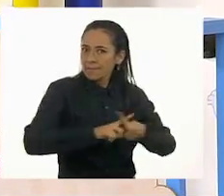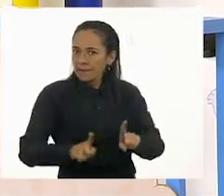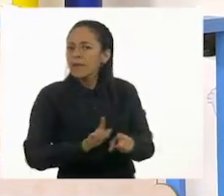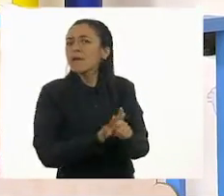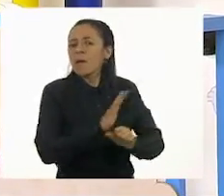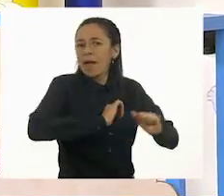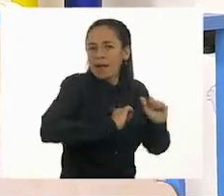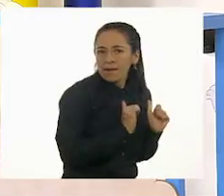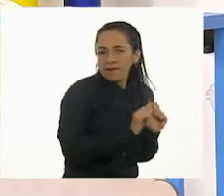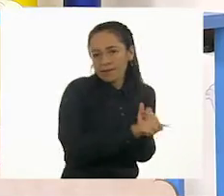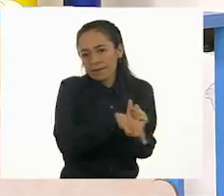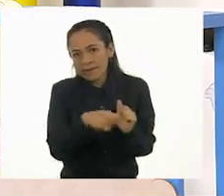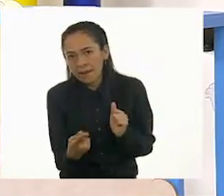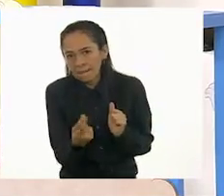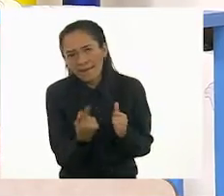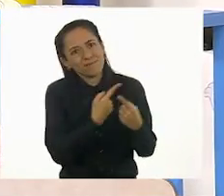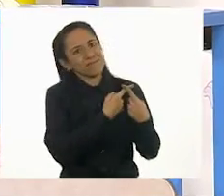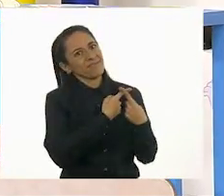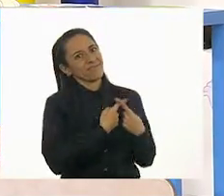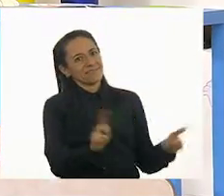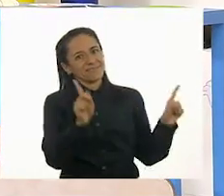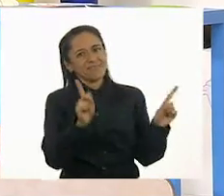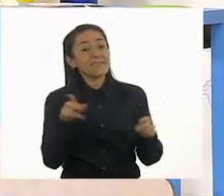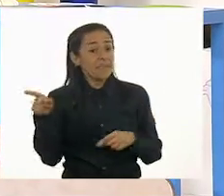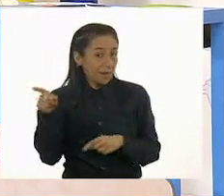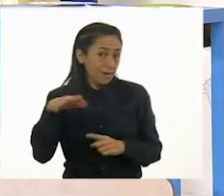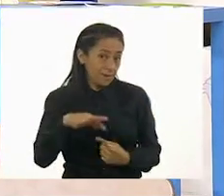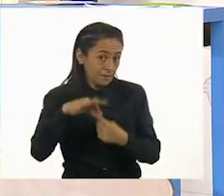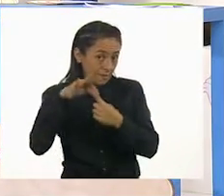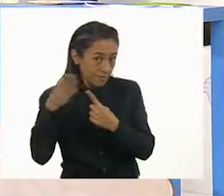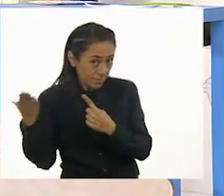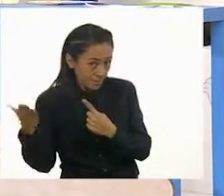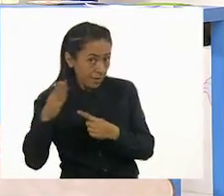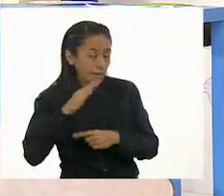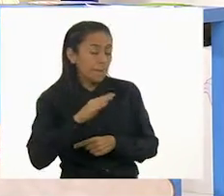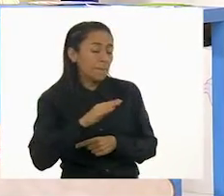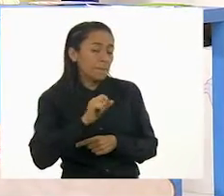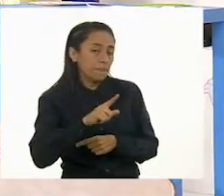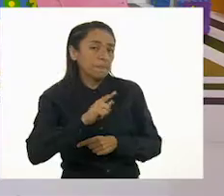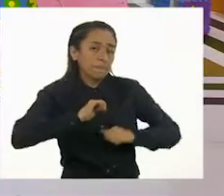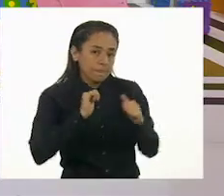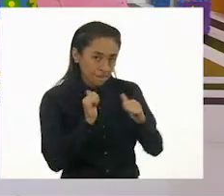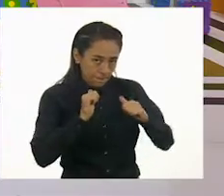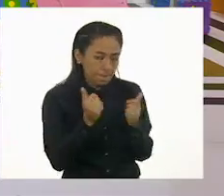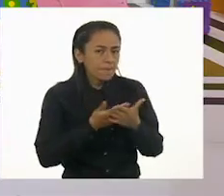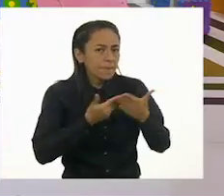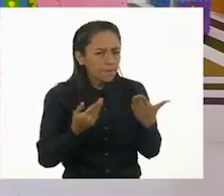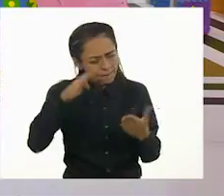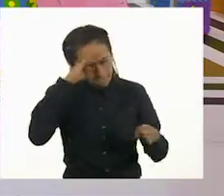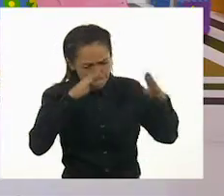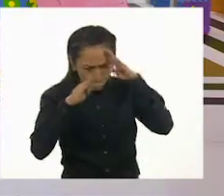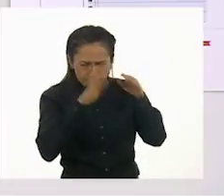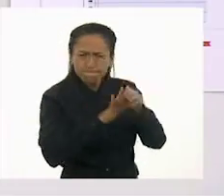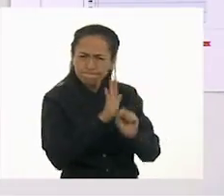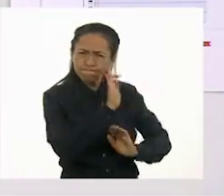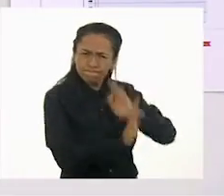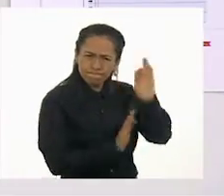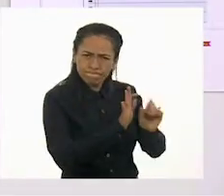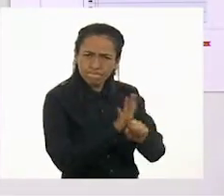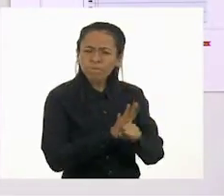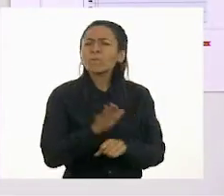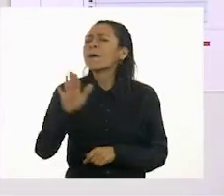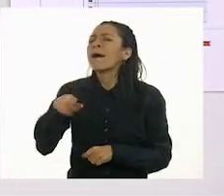eligió a la gallina, vamos a ver cuáles son esos cuidados que la gallina va a tener. ¿Qué dice primero, Ale? Primero dice baño.